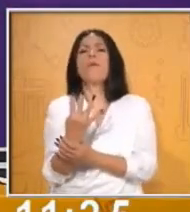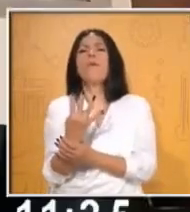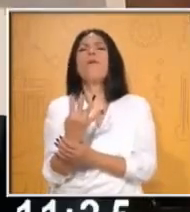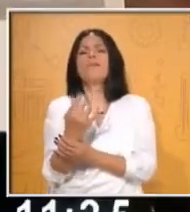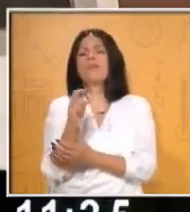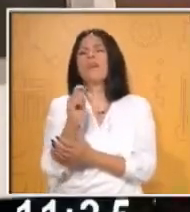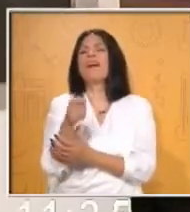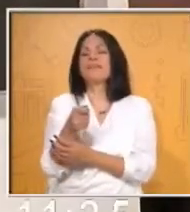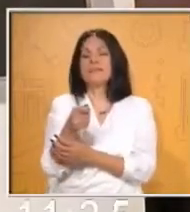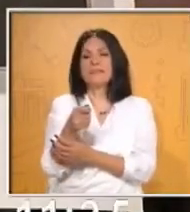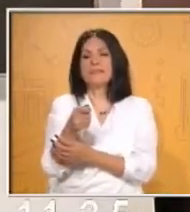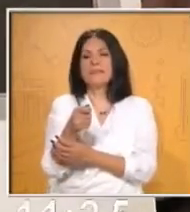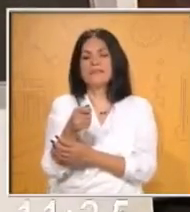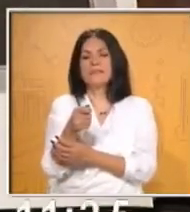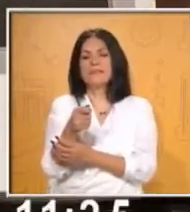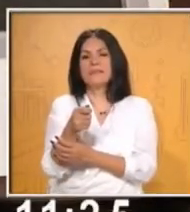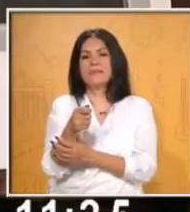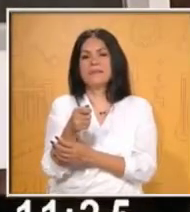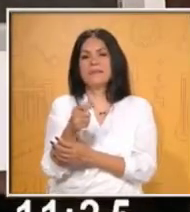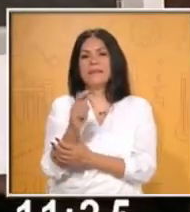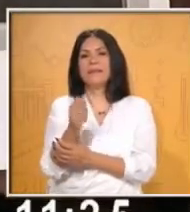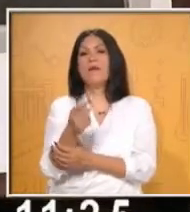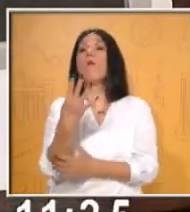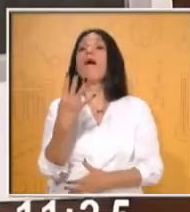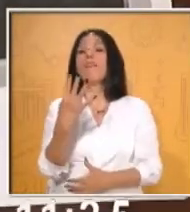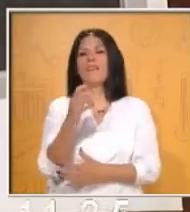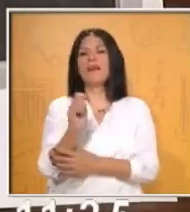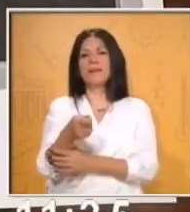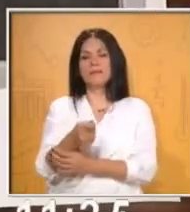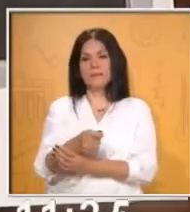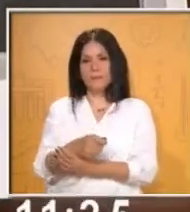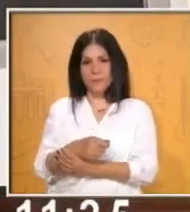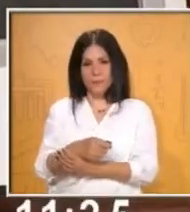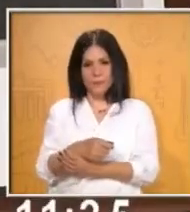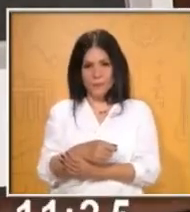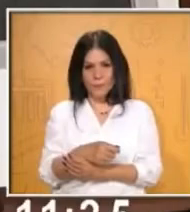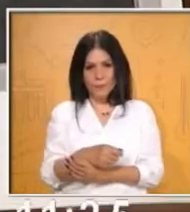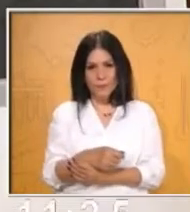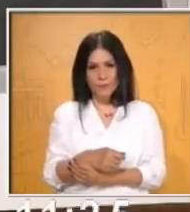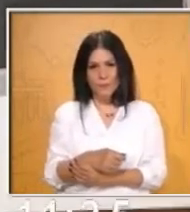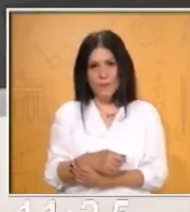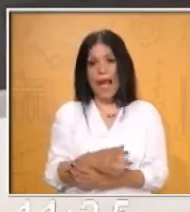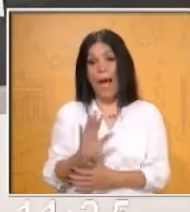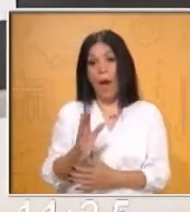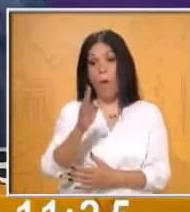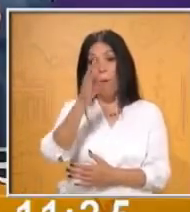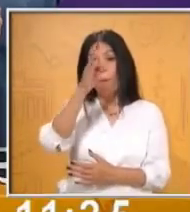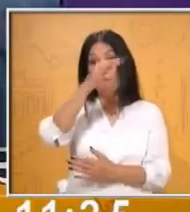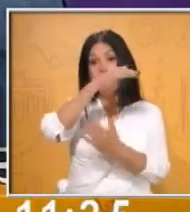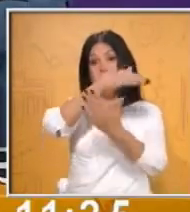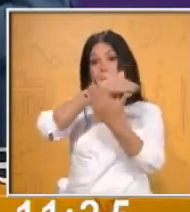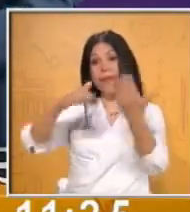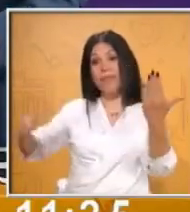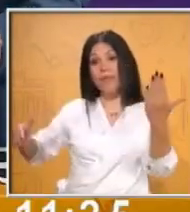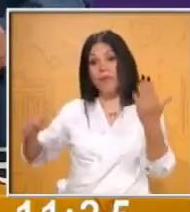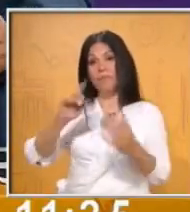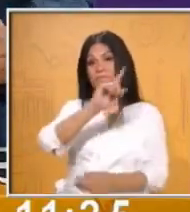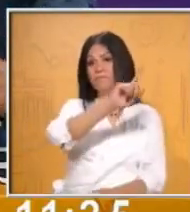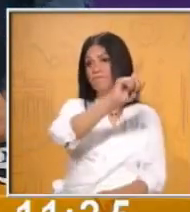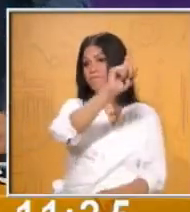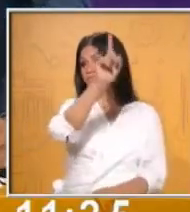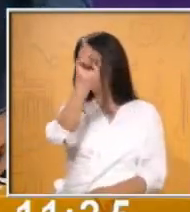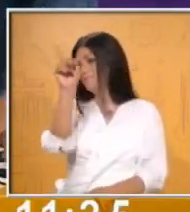observarla nuevamente, el cuatro equivale a un medio. ¿Cuánto va a avanzar la maestra?